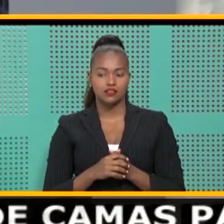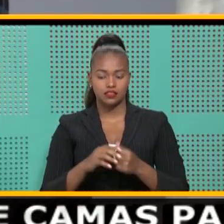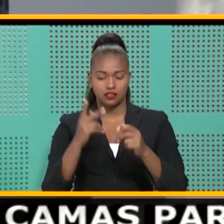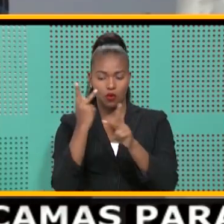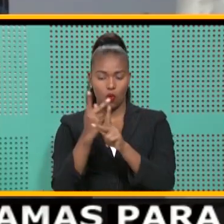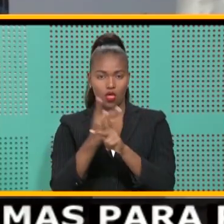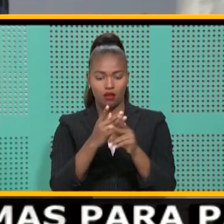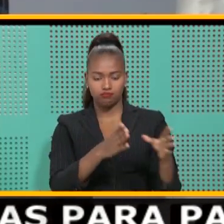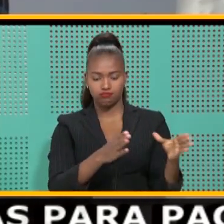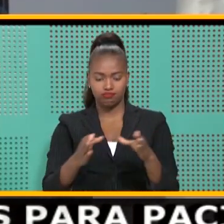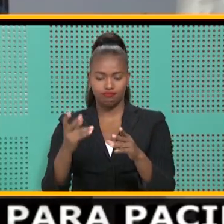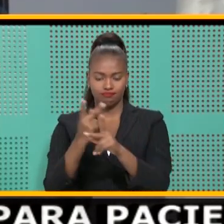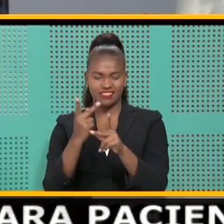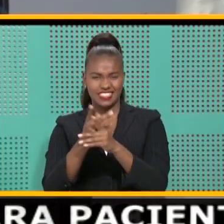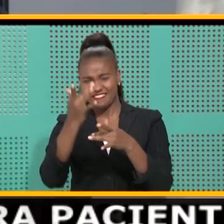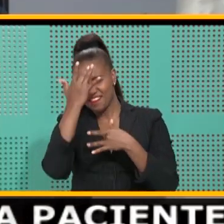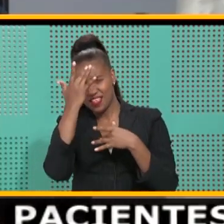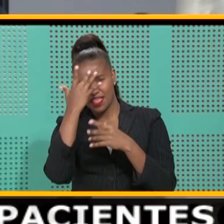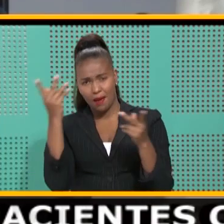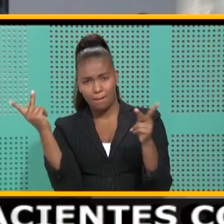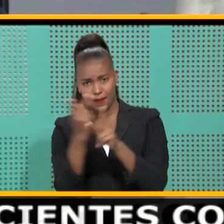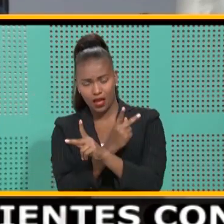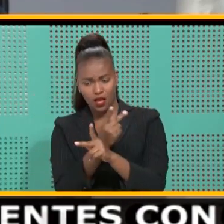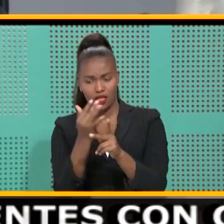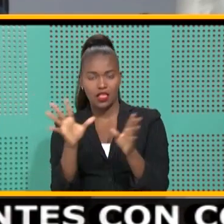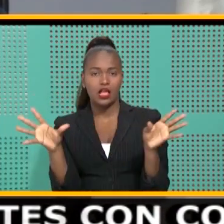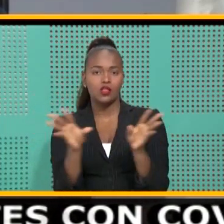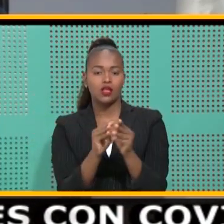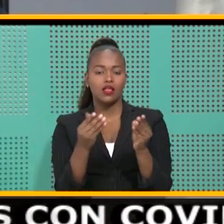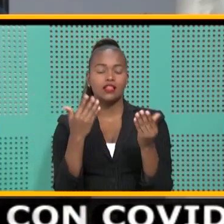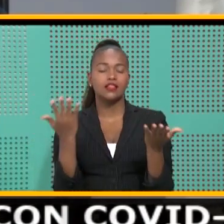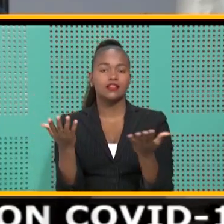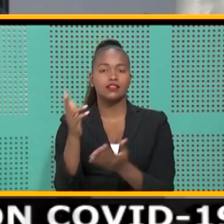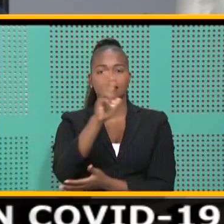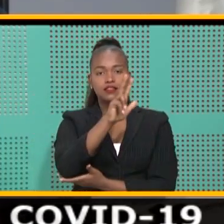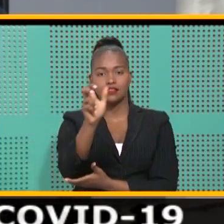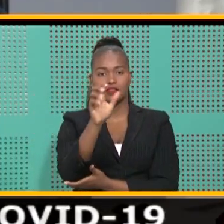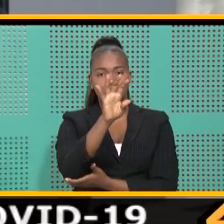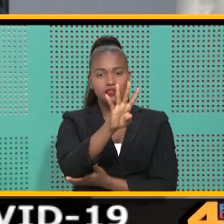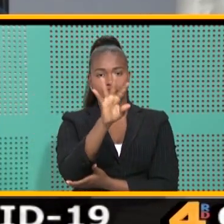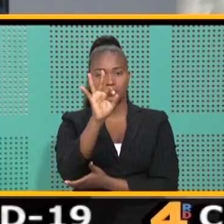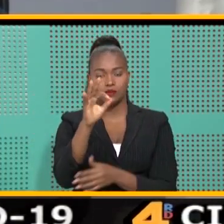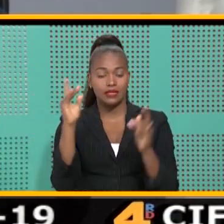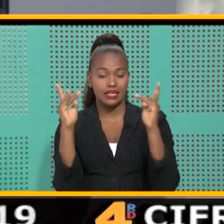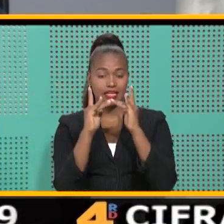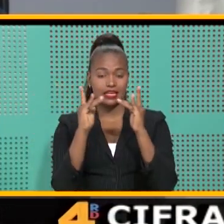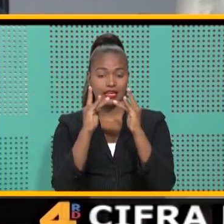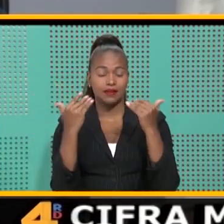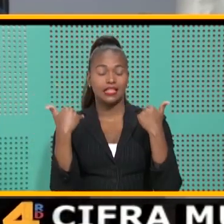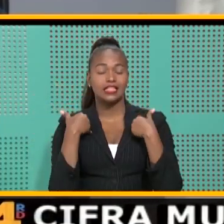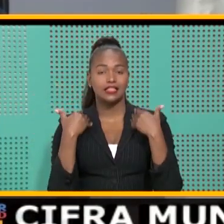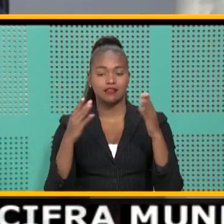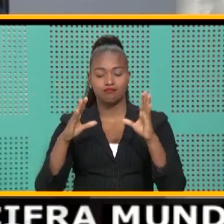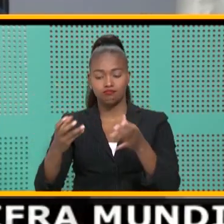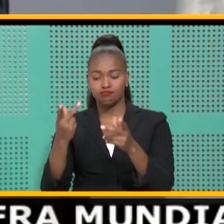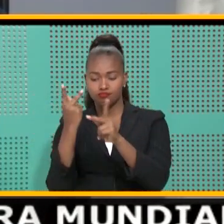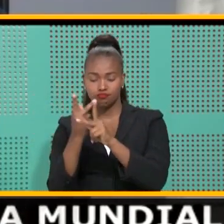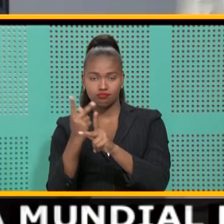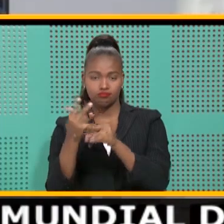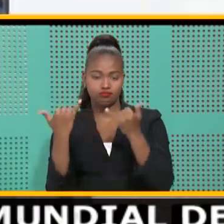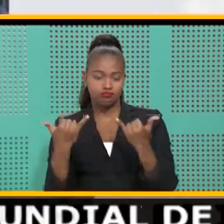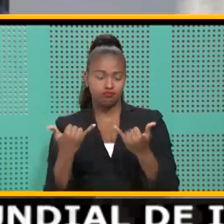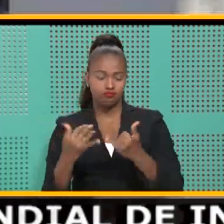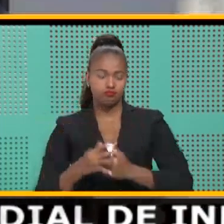unidades de cuidados intensivos del total de 349 camas que están bajo monitoreo